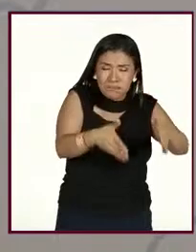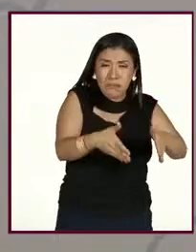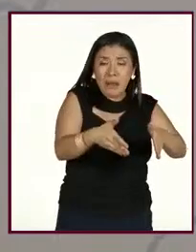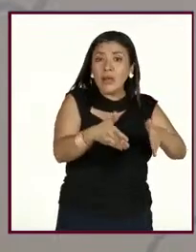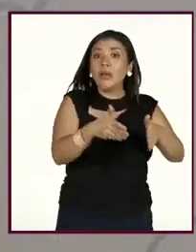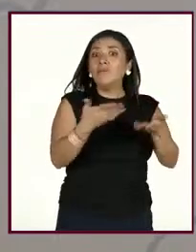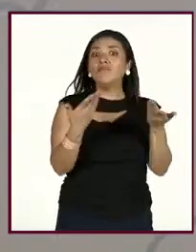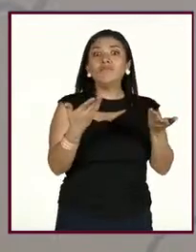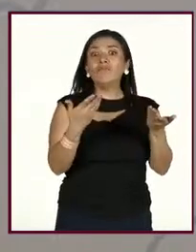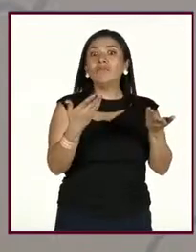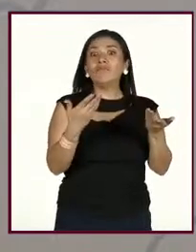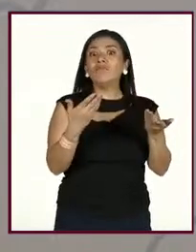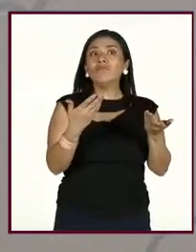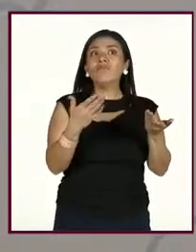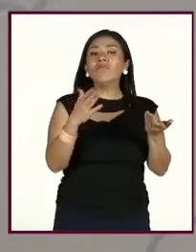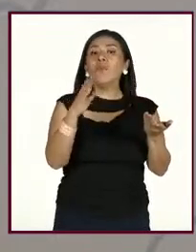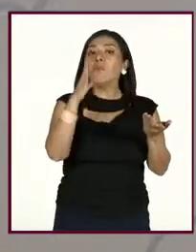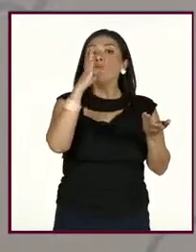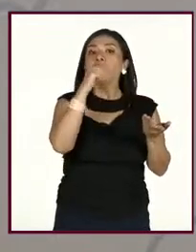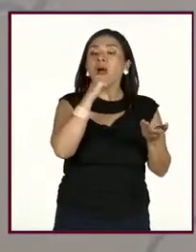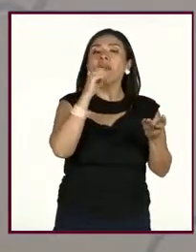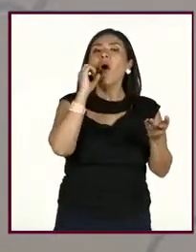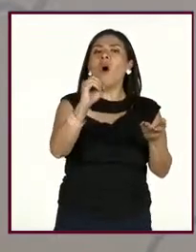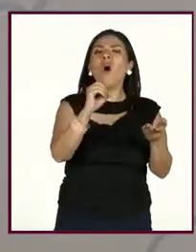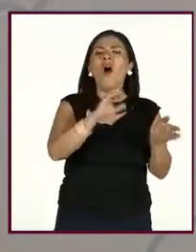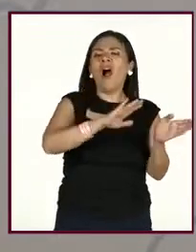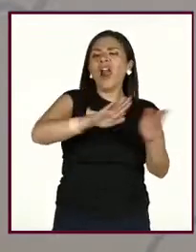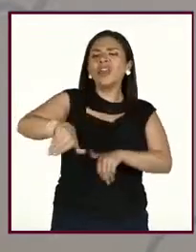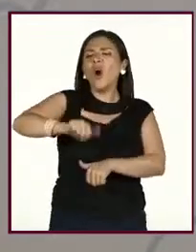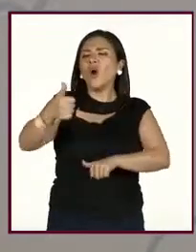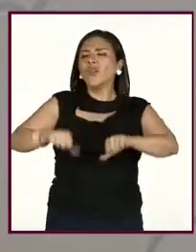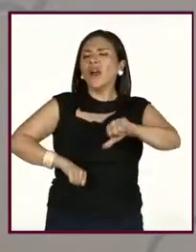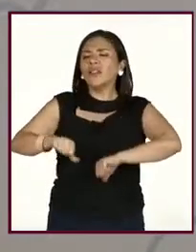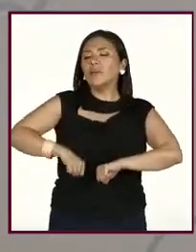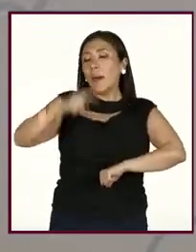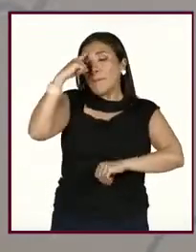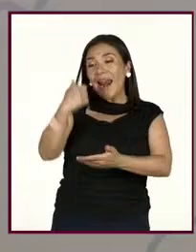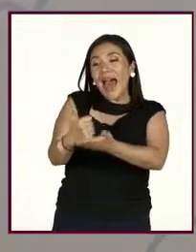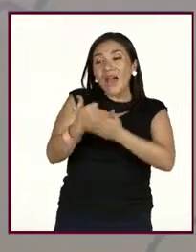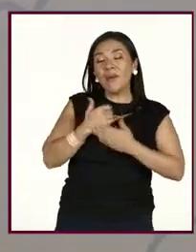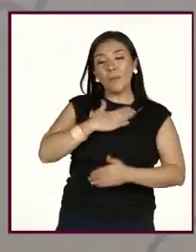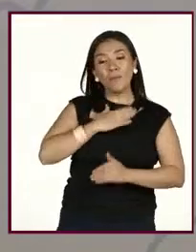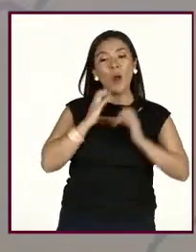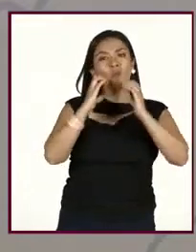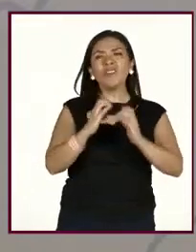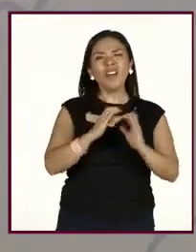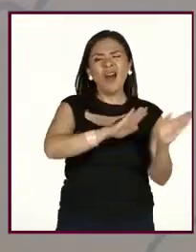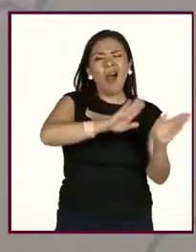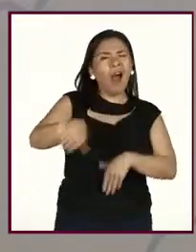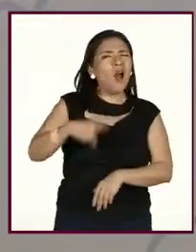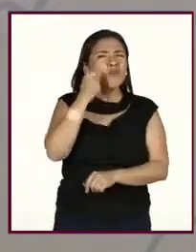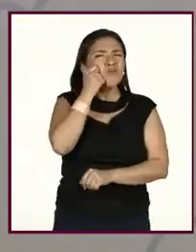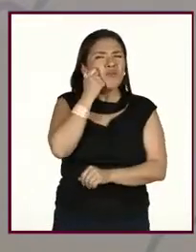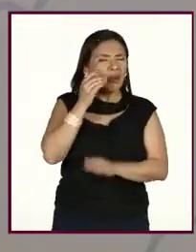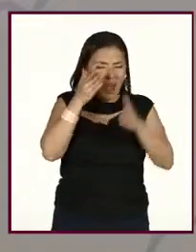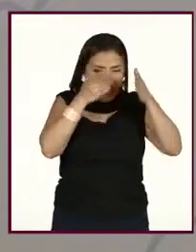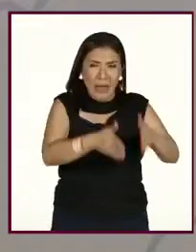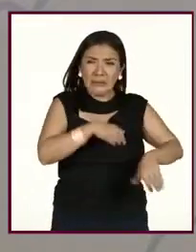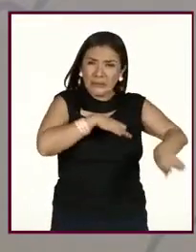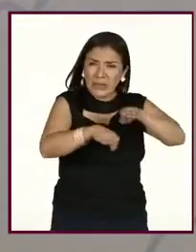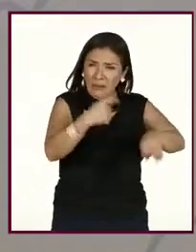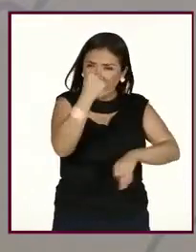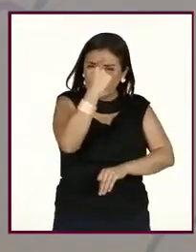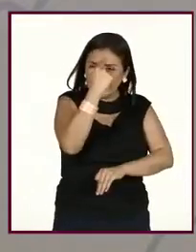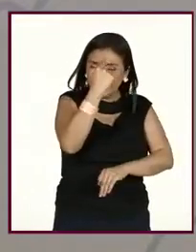también no involucrar o dejar de lado estas actividades que favorecen al autocuidado, ¿no? Sabemos que